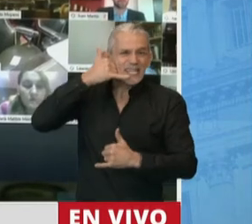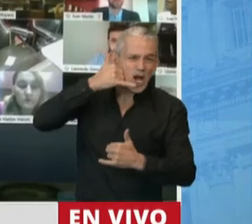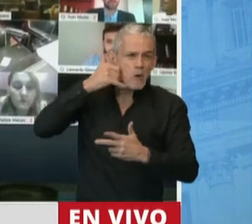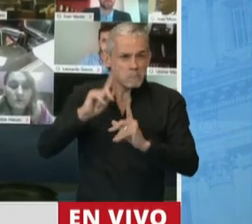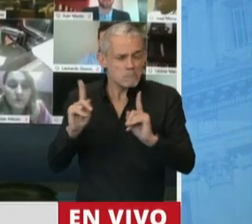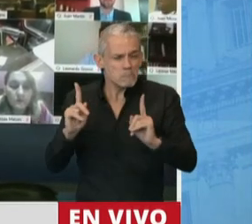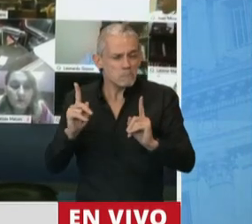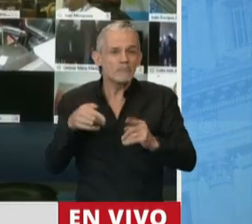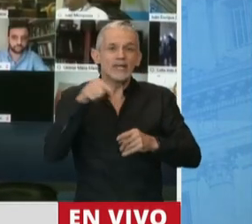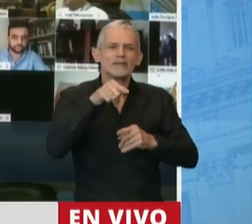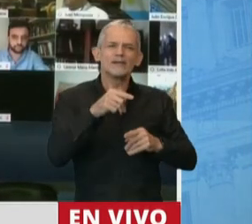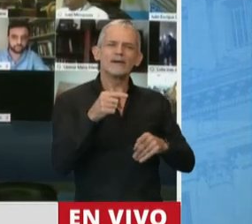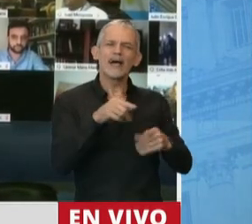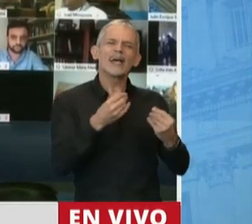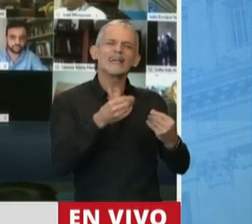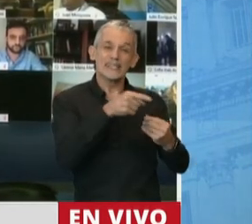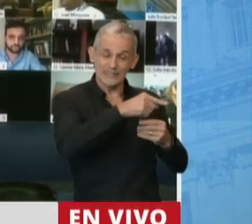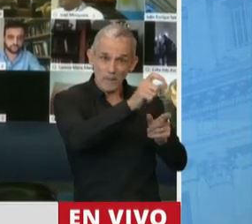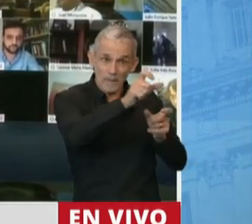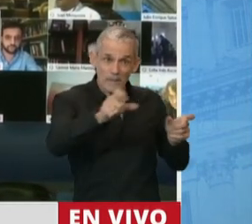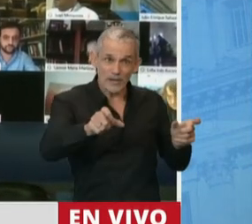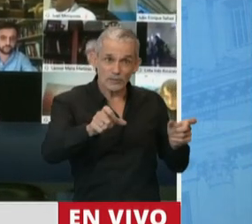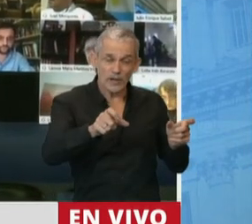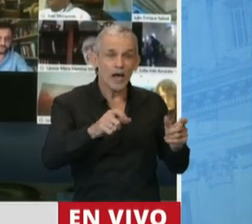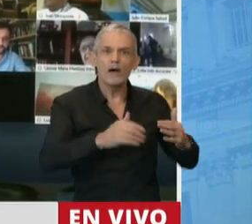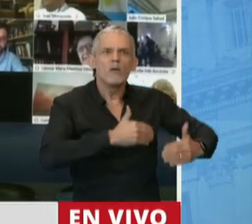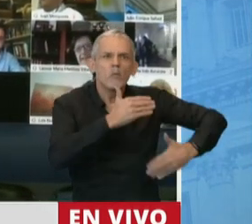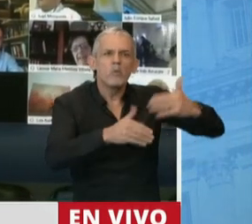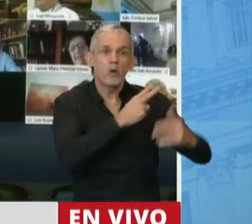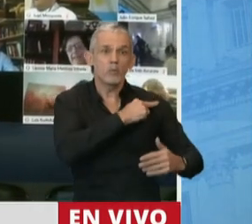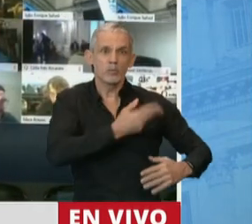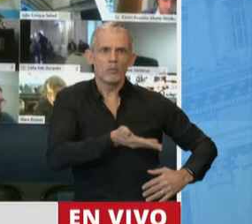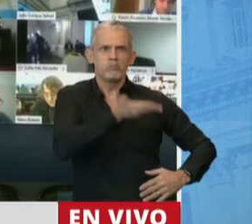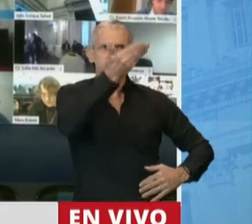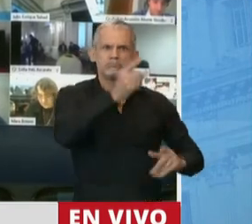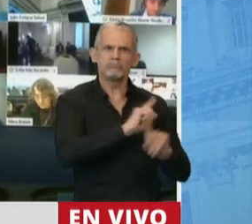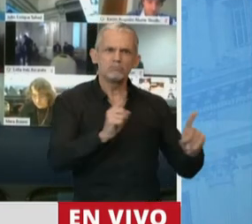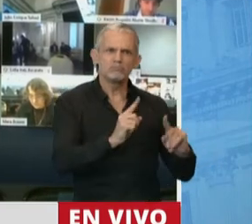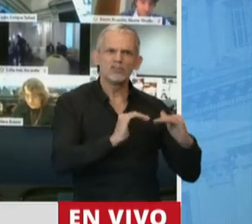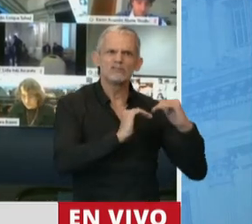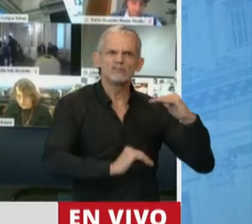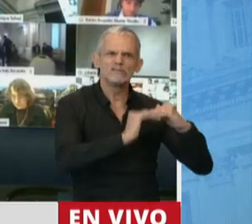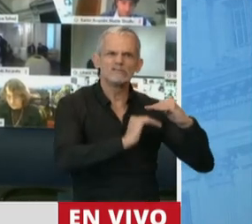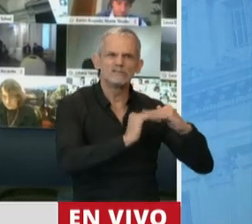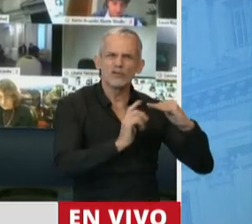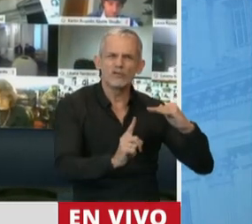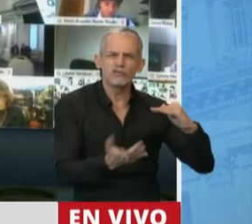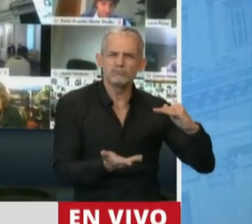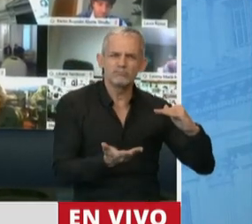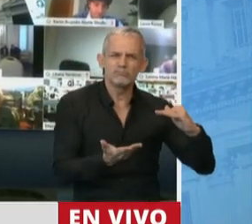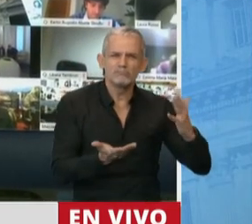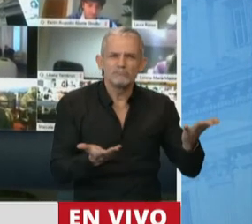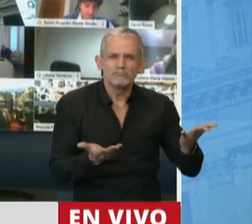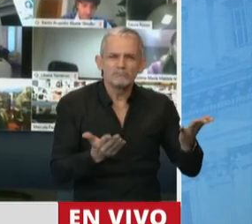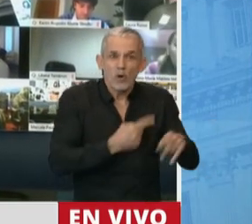trabajadores no han tenido la posibilidad de progresar dentro de su empresa. Disculpeme, diputada, si puedo ir